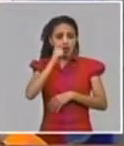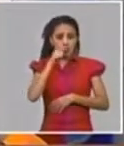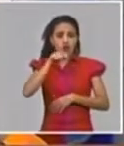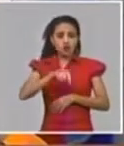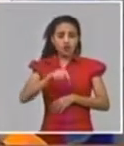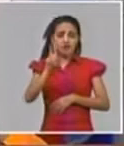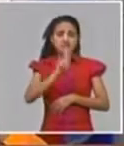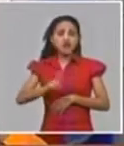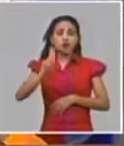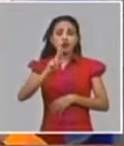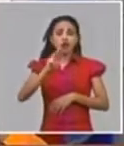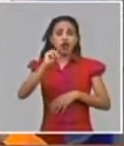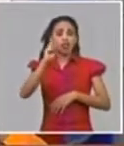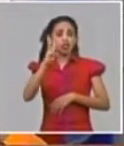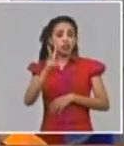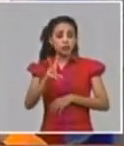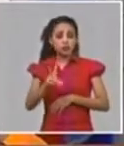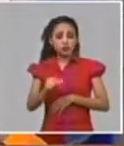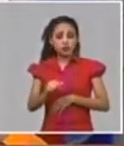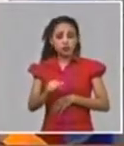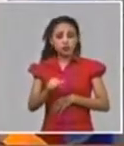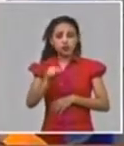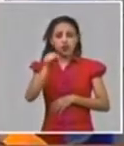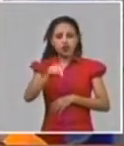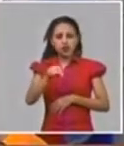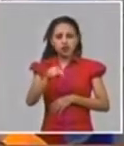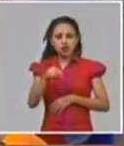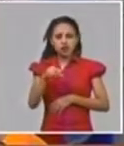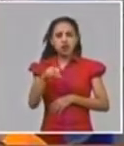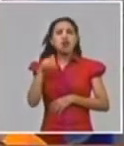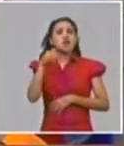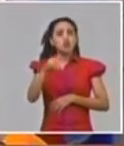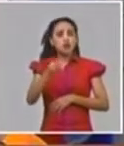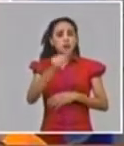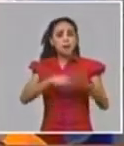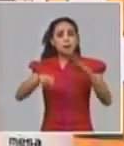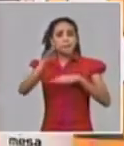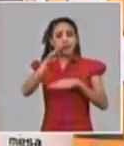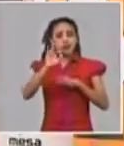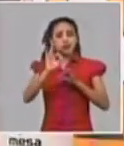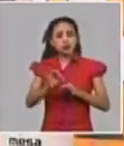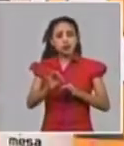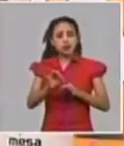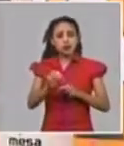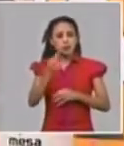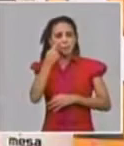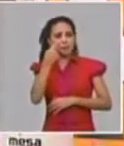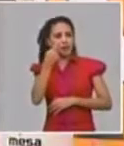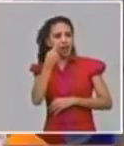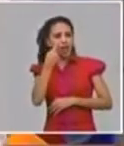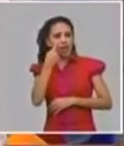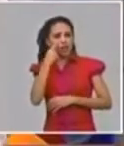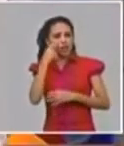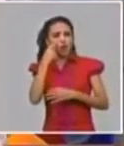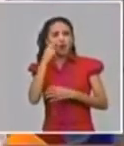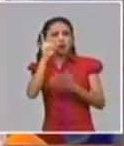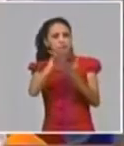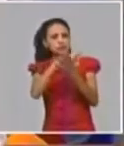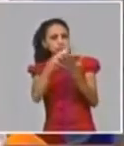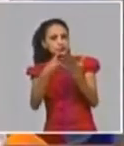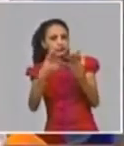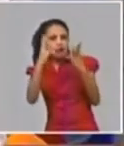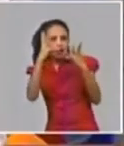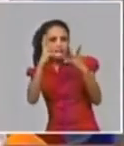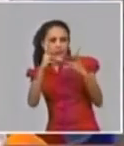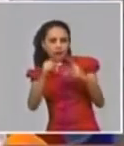él estuvo en el ministerio un poco mirando las gráficas. Ayer estaba con nosotros en la mesa. Hoy por la tarde también estuvo junto al grupo técnico